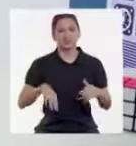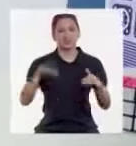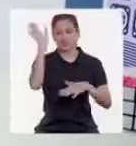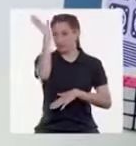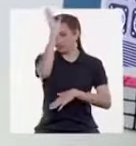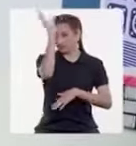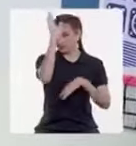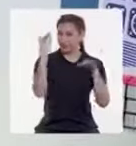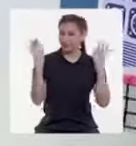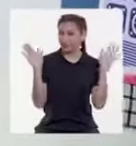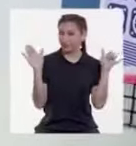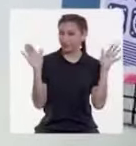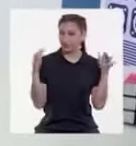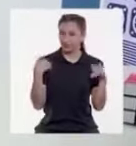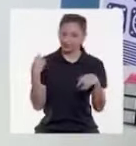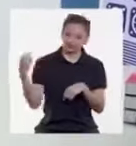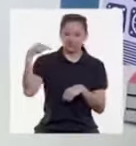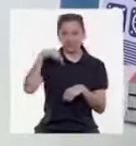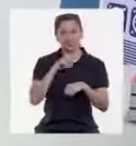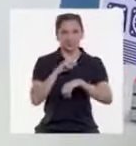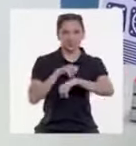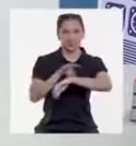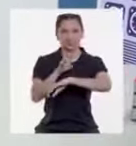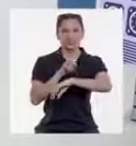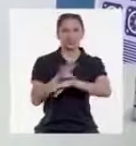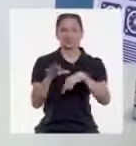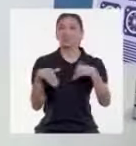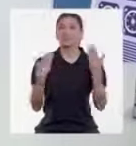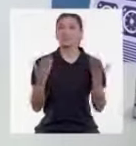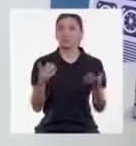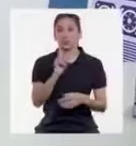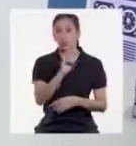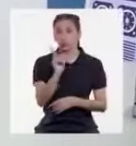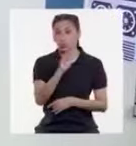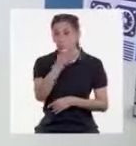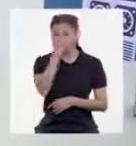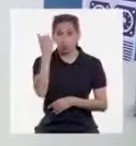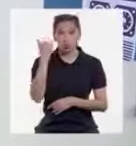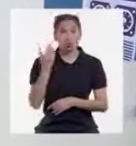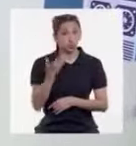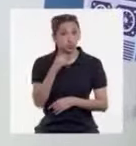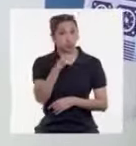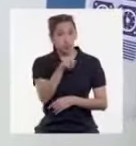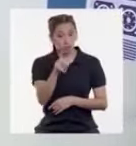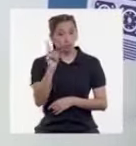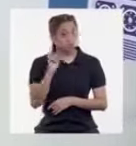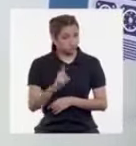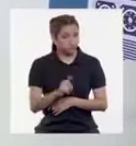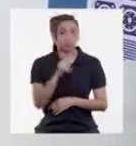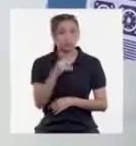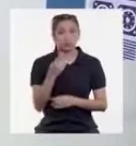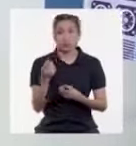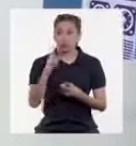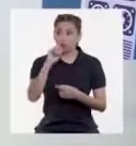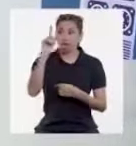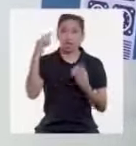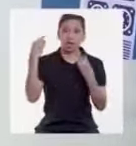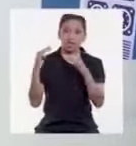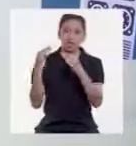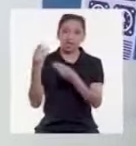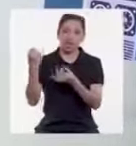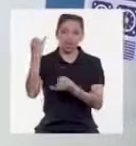Gallo de la Roca, viene a recomendarles que... No se olviden de desinfectar, cuando vengan de comprar,